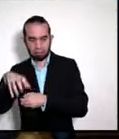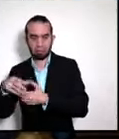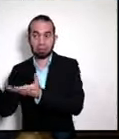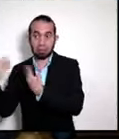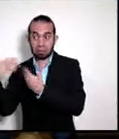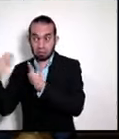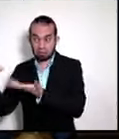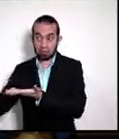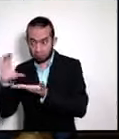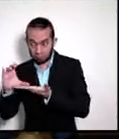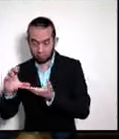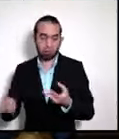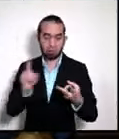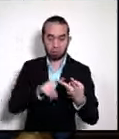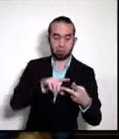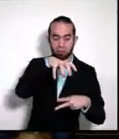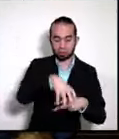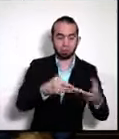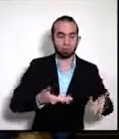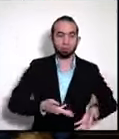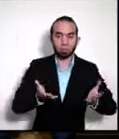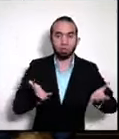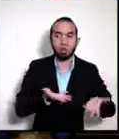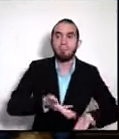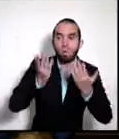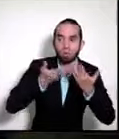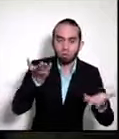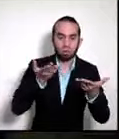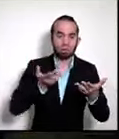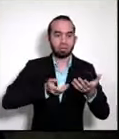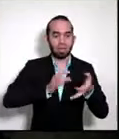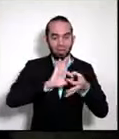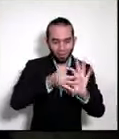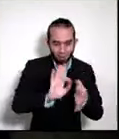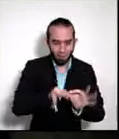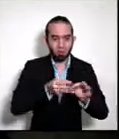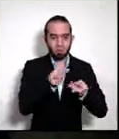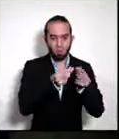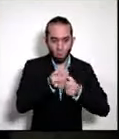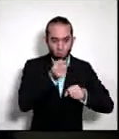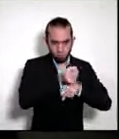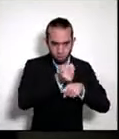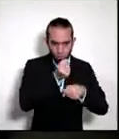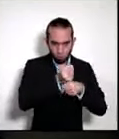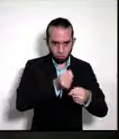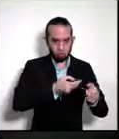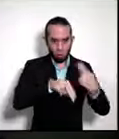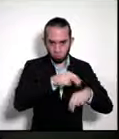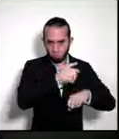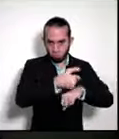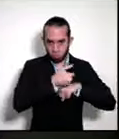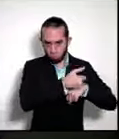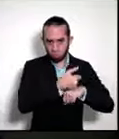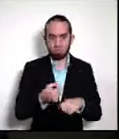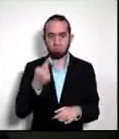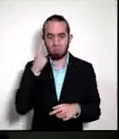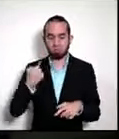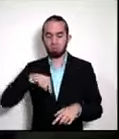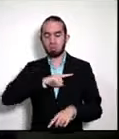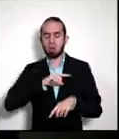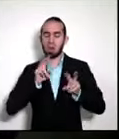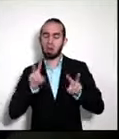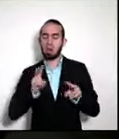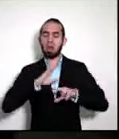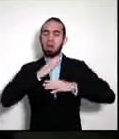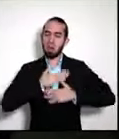otra especializada en promoción de exportaciones encadenamientos y otras cosas la seguridad y la tranquilidad que nos da es